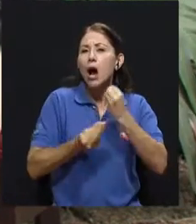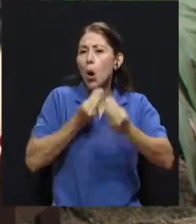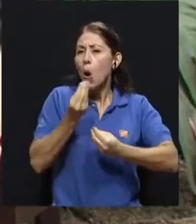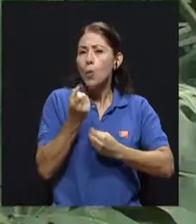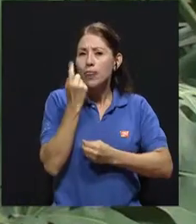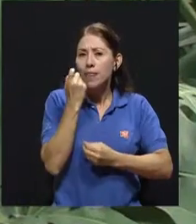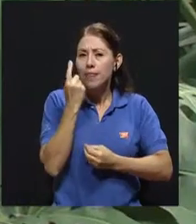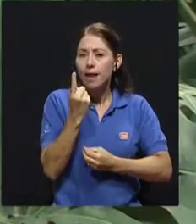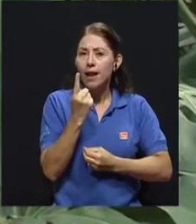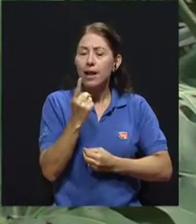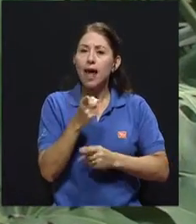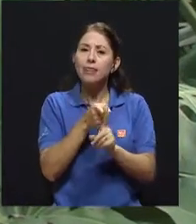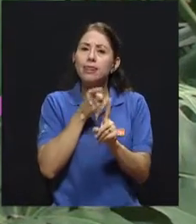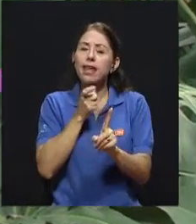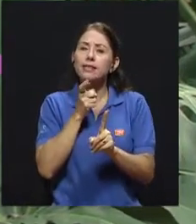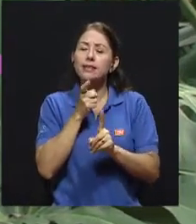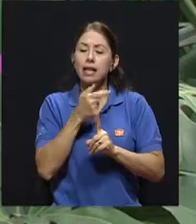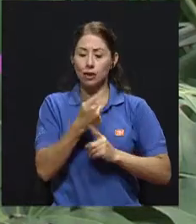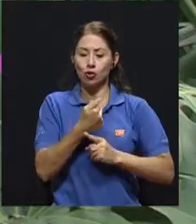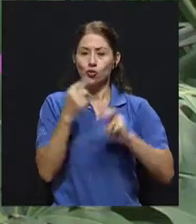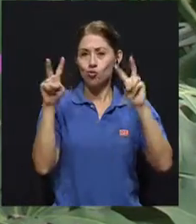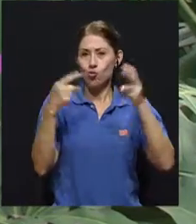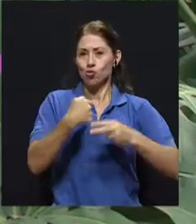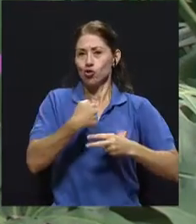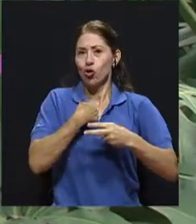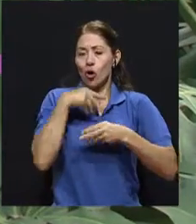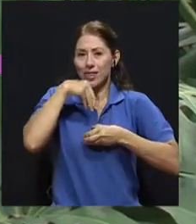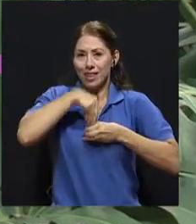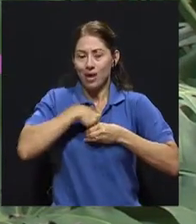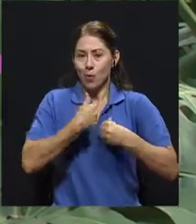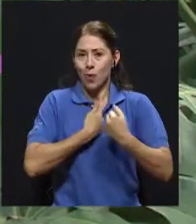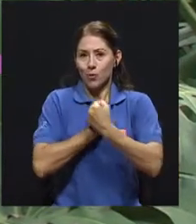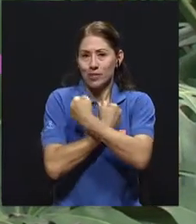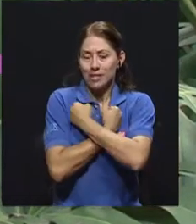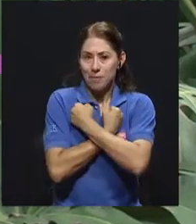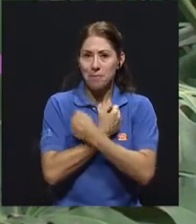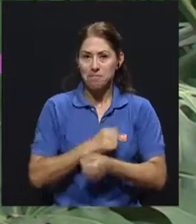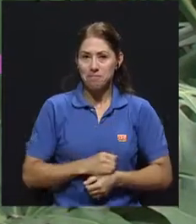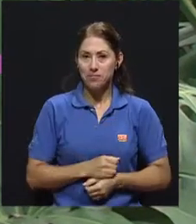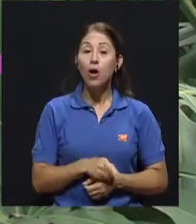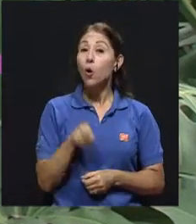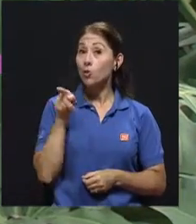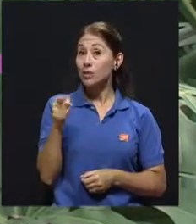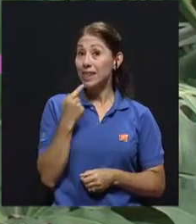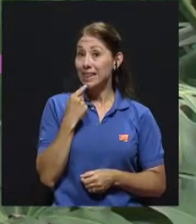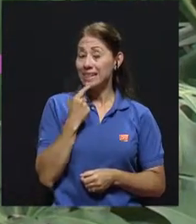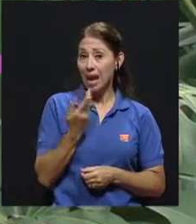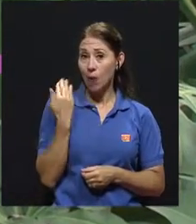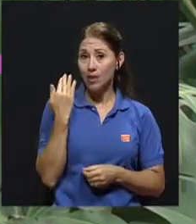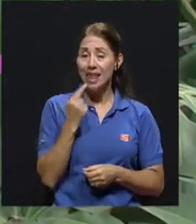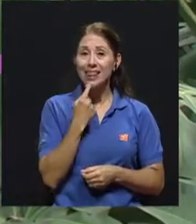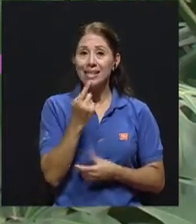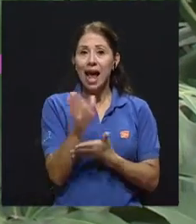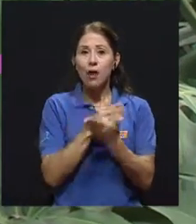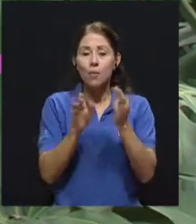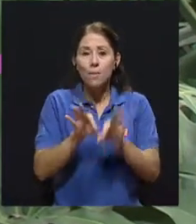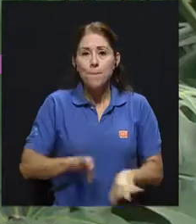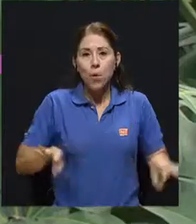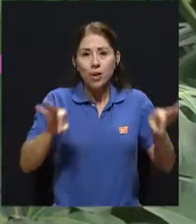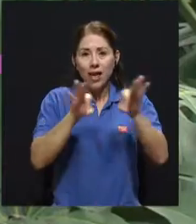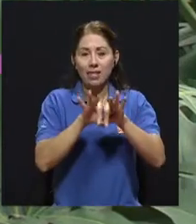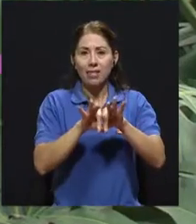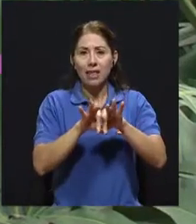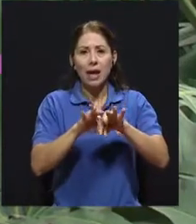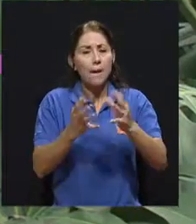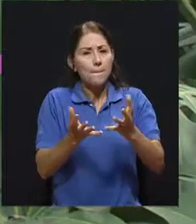yo interno? Precisamente usted en la definición que hacía ahorita marcaba algo importante. La obesidad no solamente se puede volver un